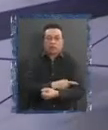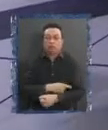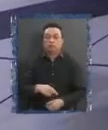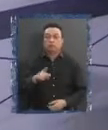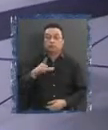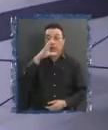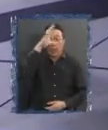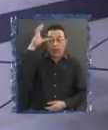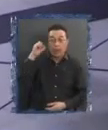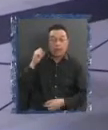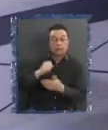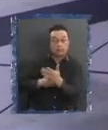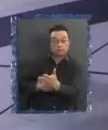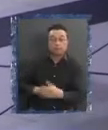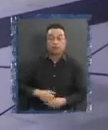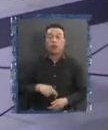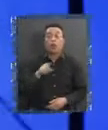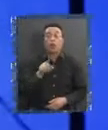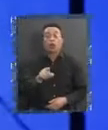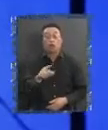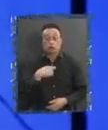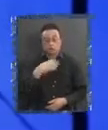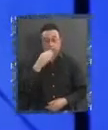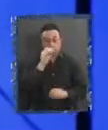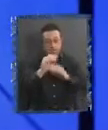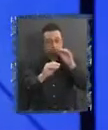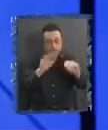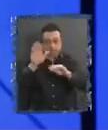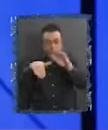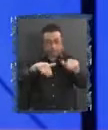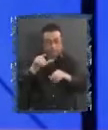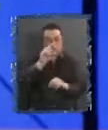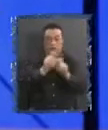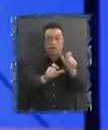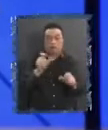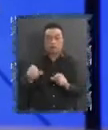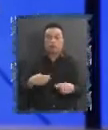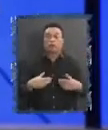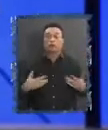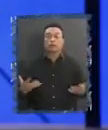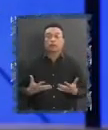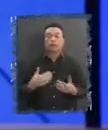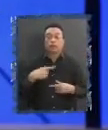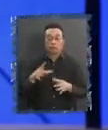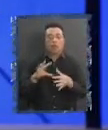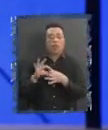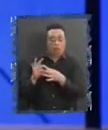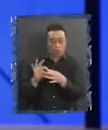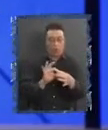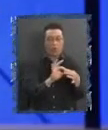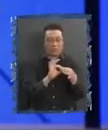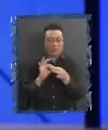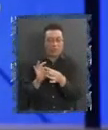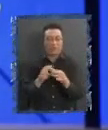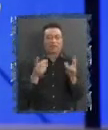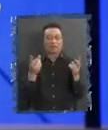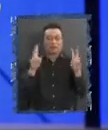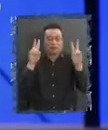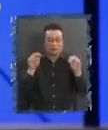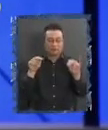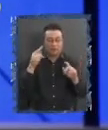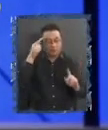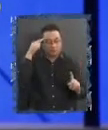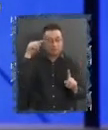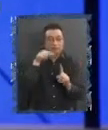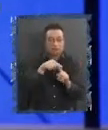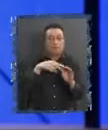bueno yo hago un llamado a la ciudadanía a la unidad en torno a una a